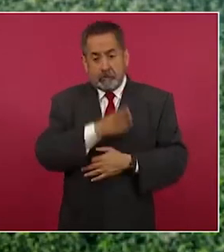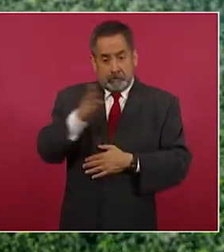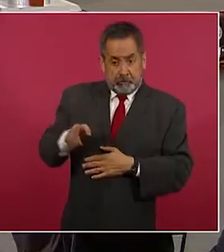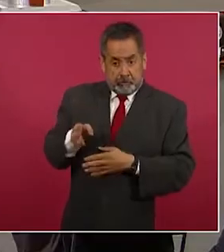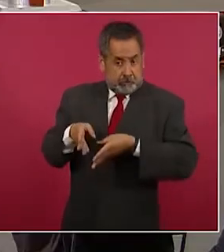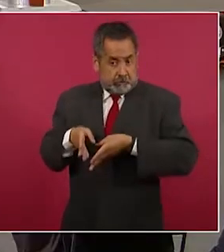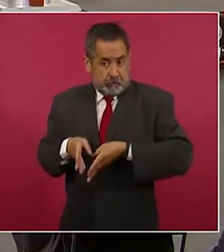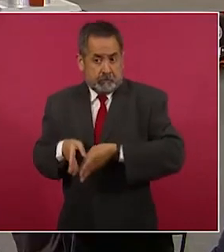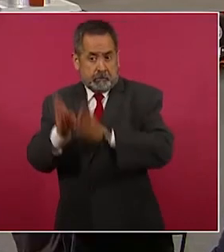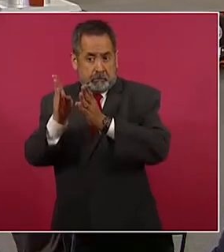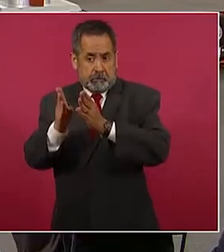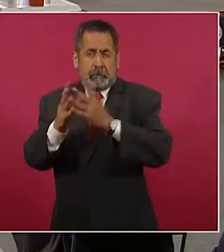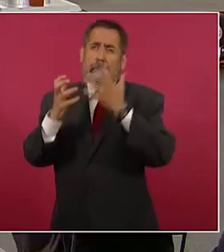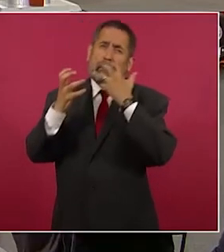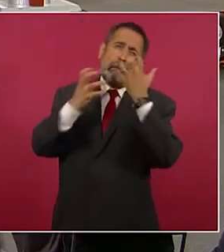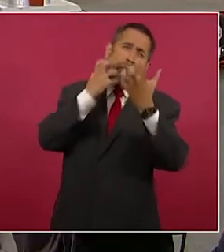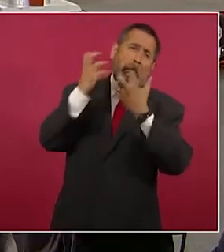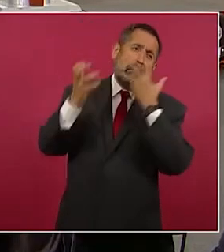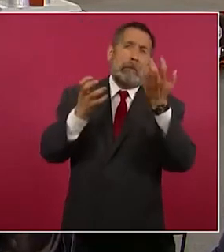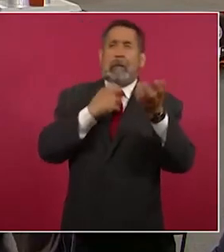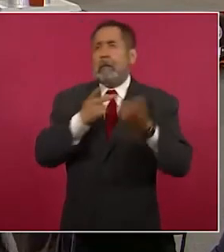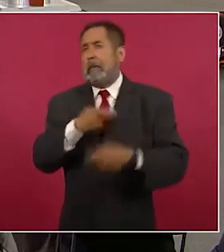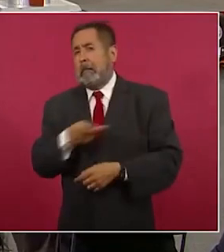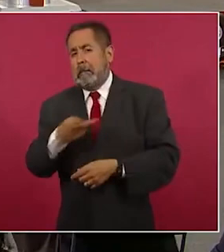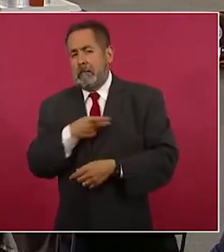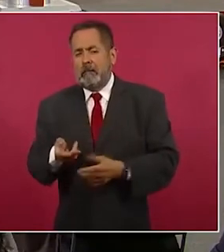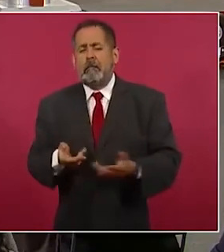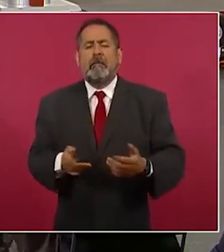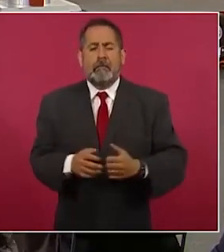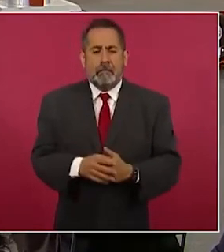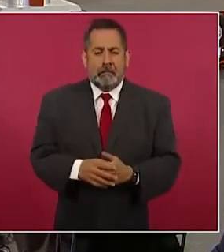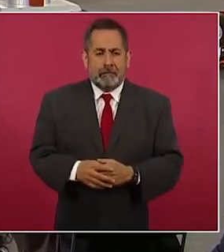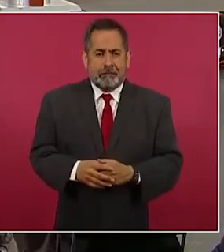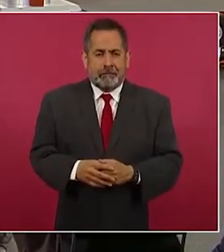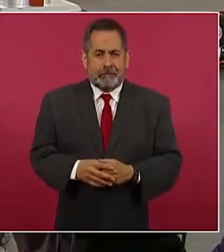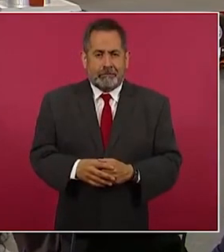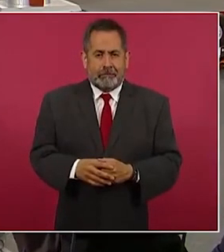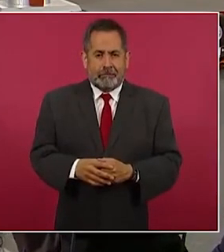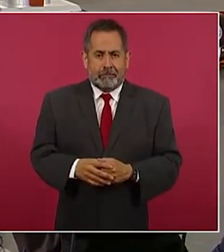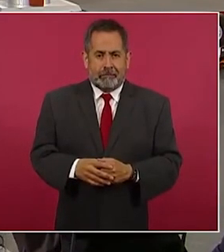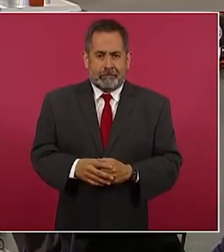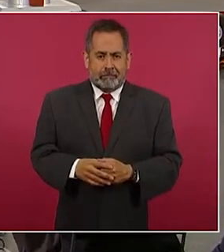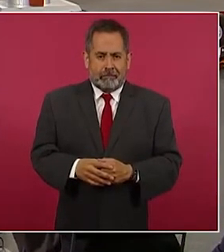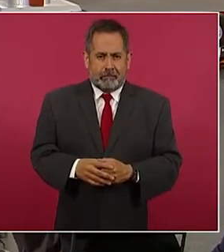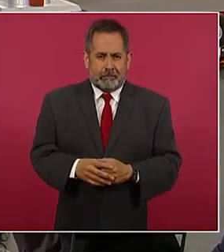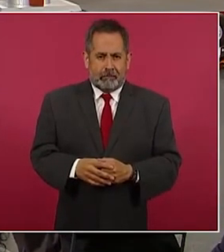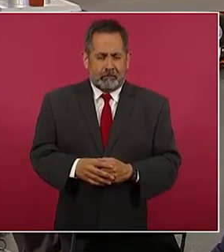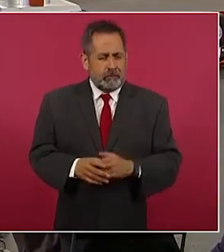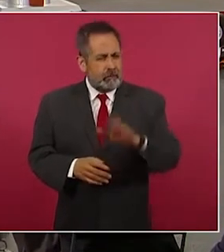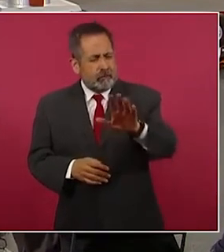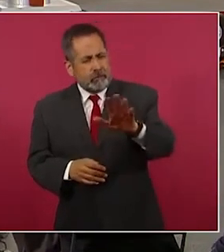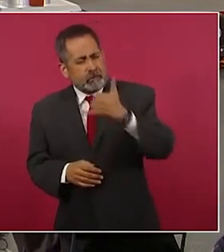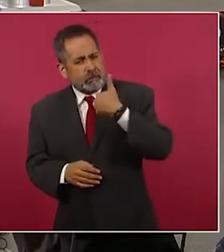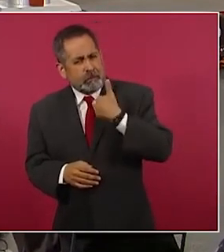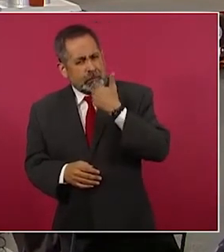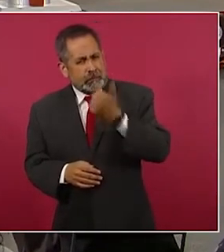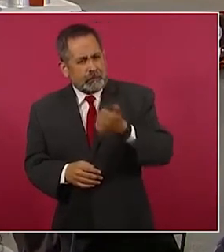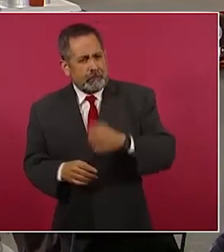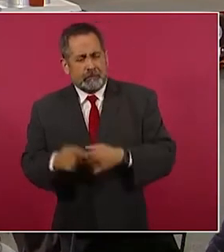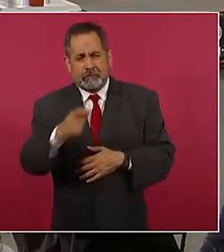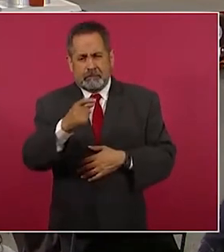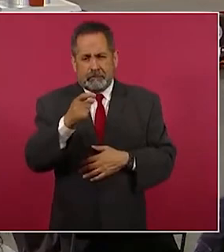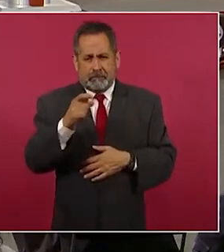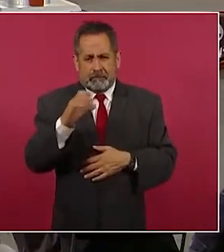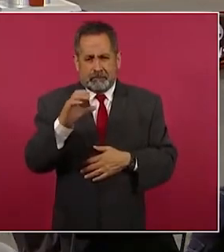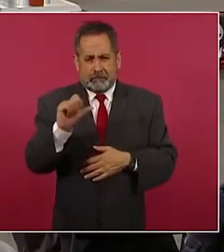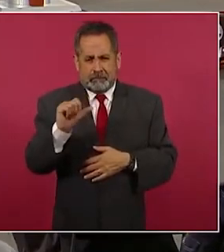se están desgarrando las vestiduras. 1.200 hectáreas en todo el tramo. Rápidamente, entonces, ¿el proyecto Xcaret que se